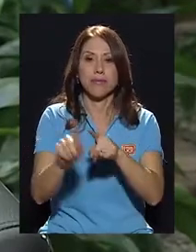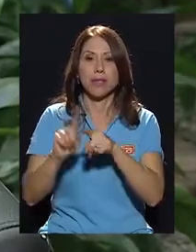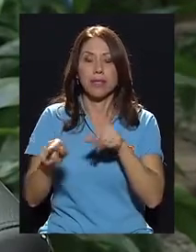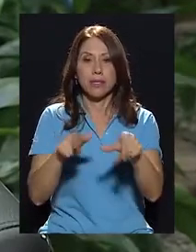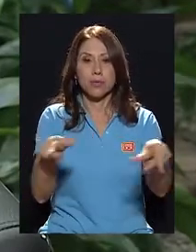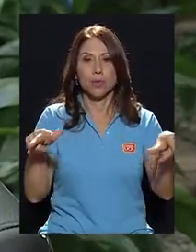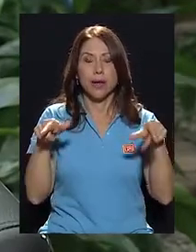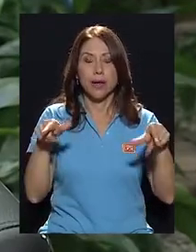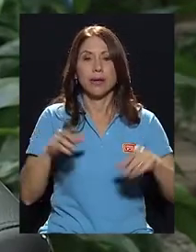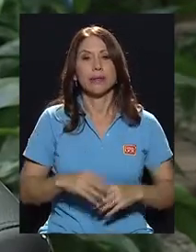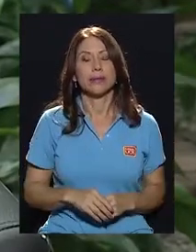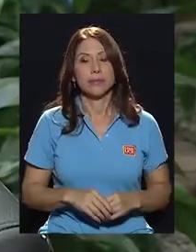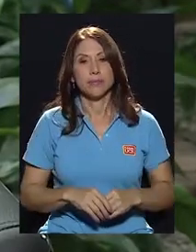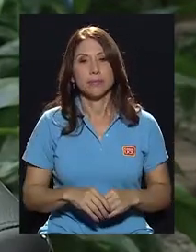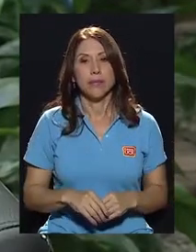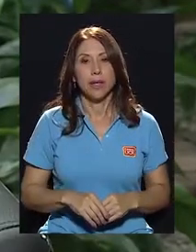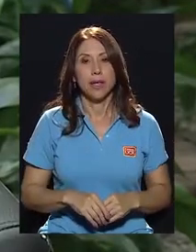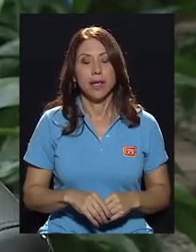lugares.